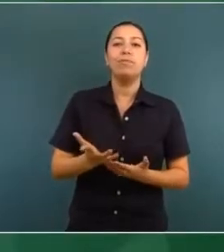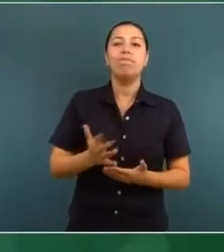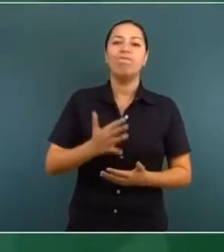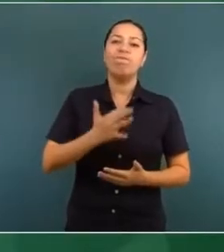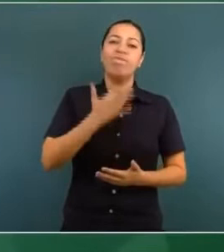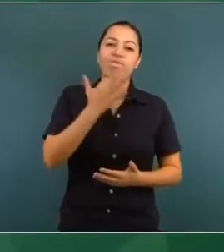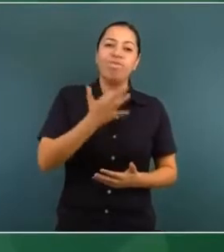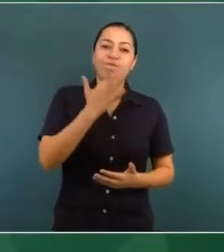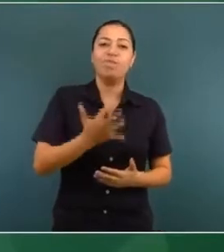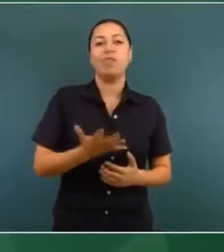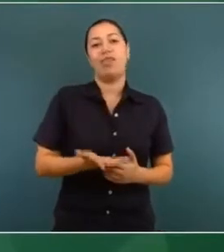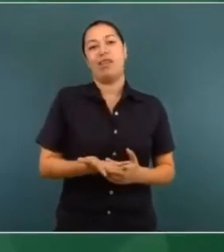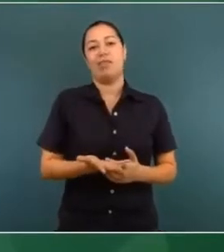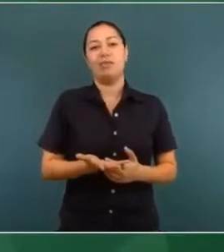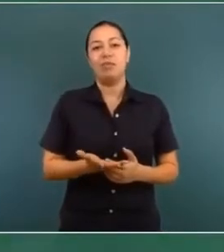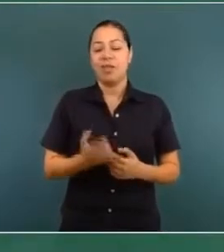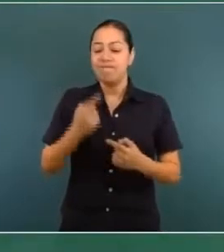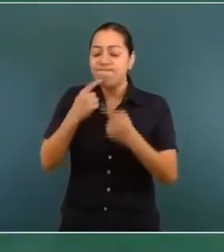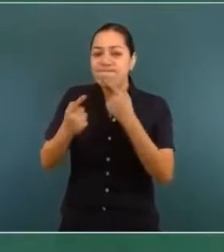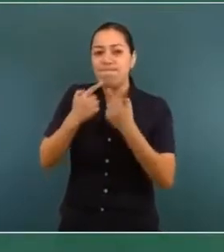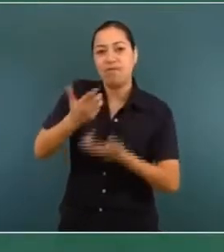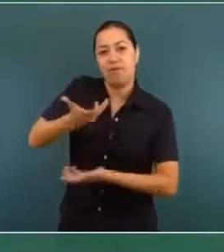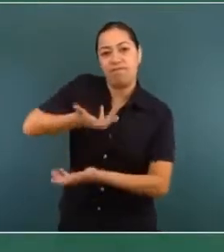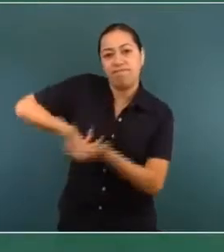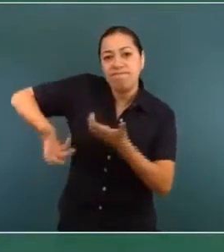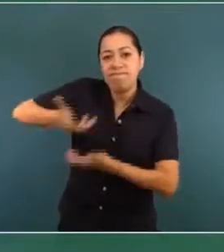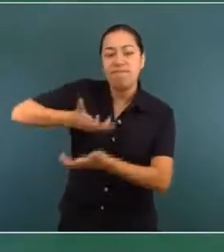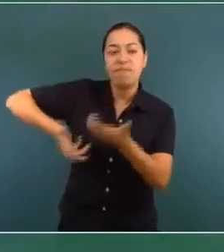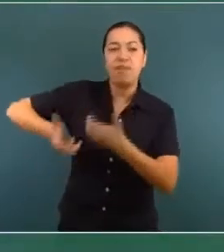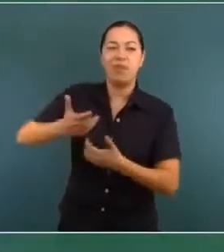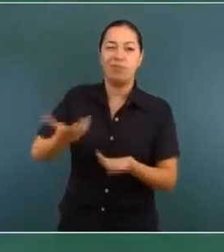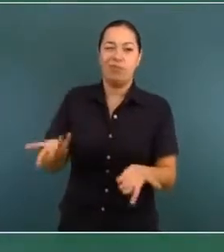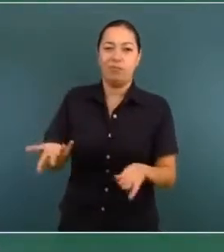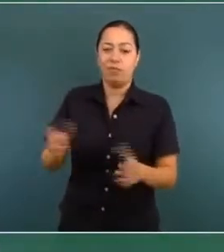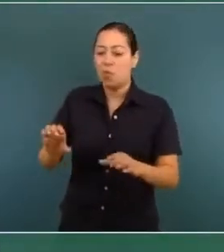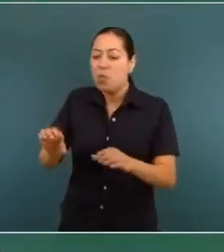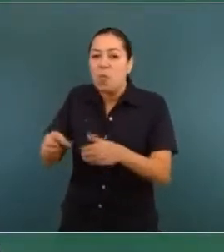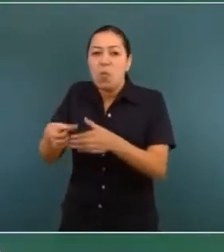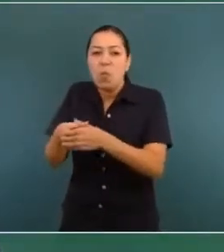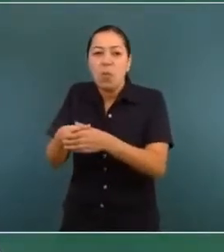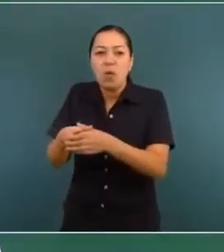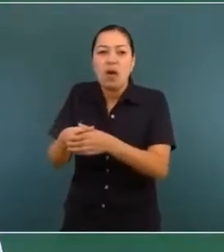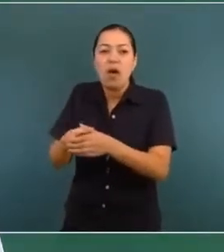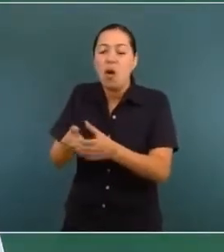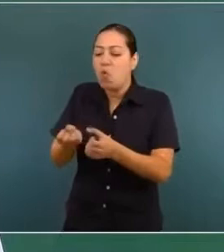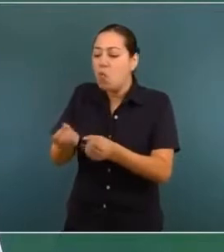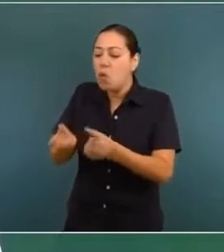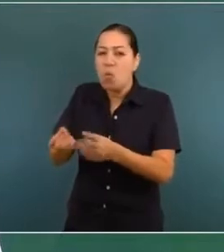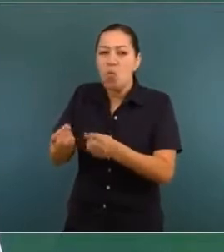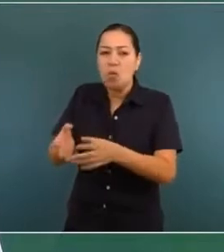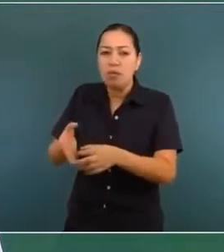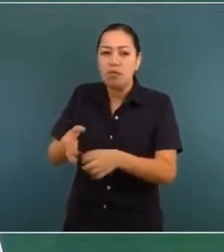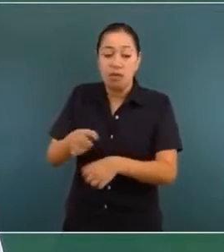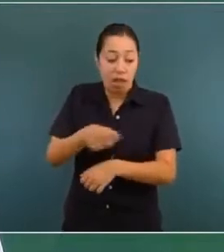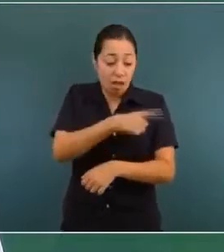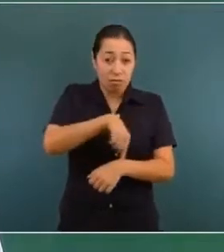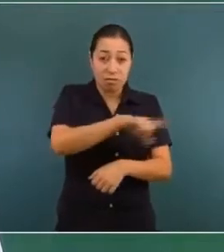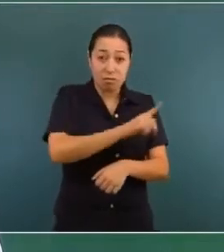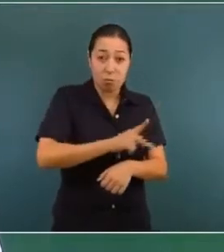tomado al servicio de una minoría, dándole la espalda al pueblo.